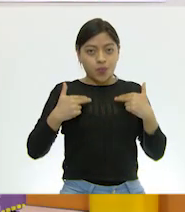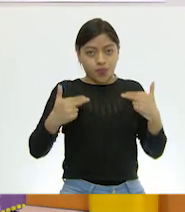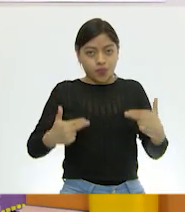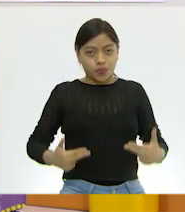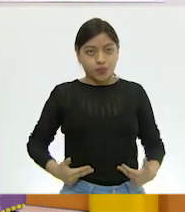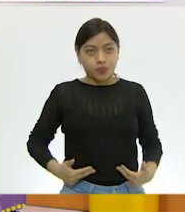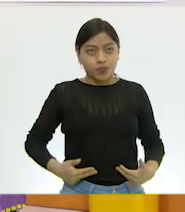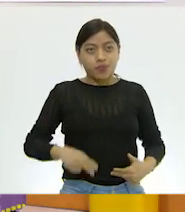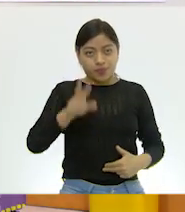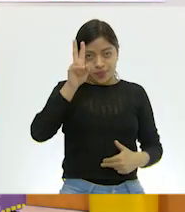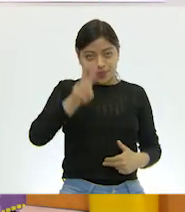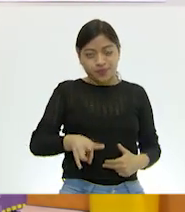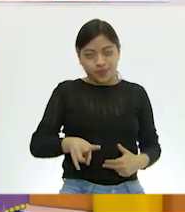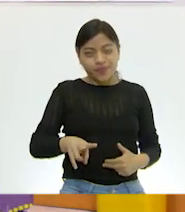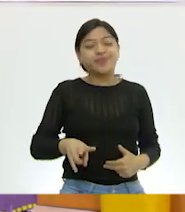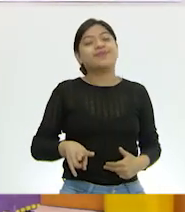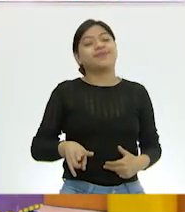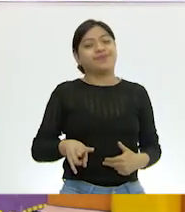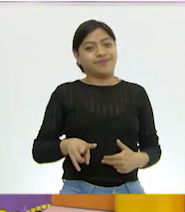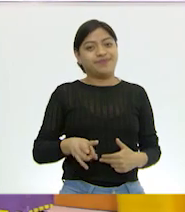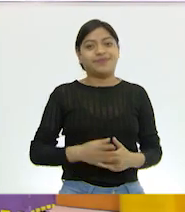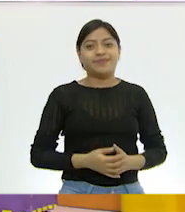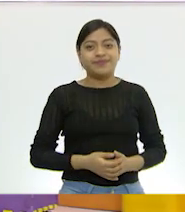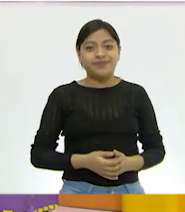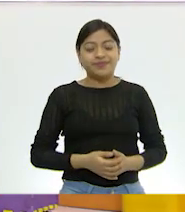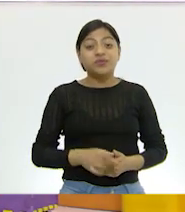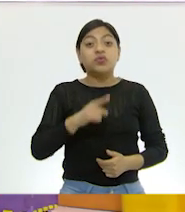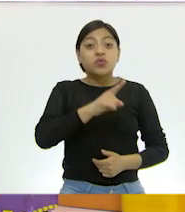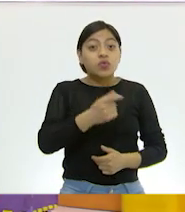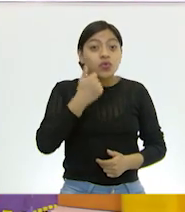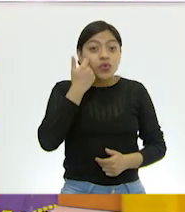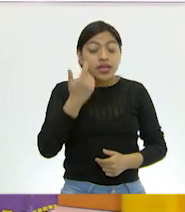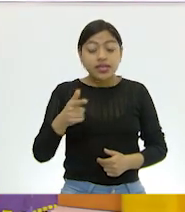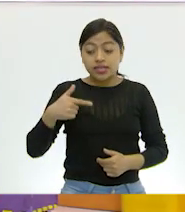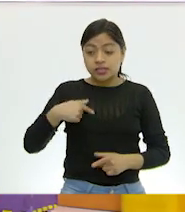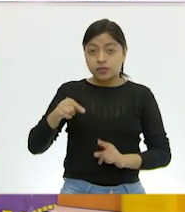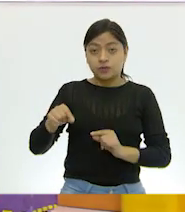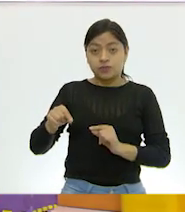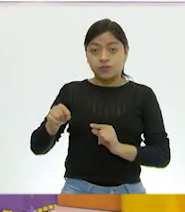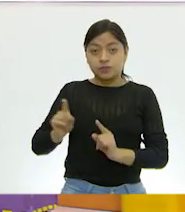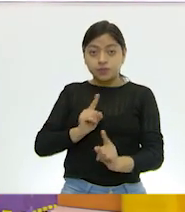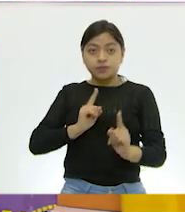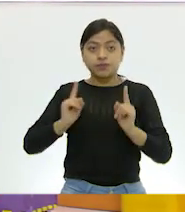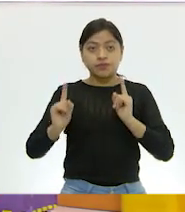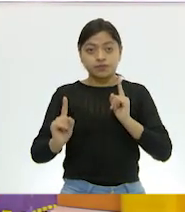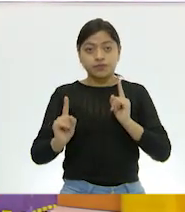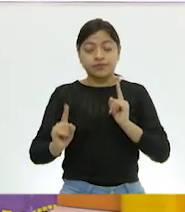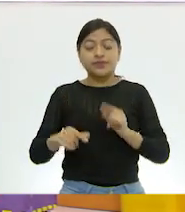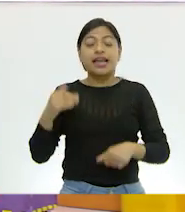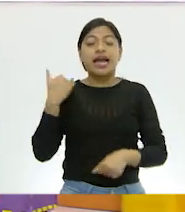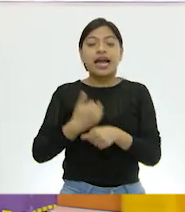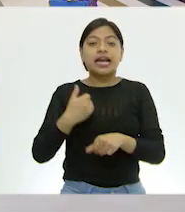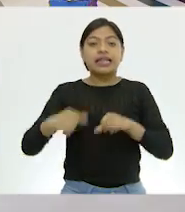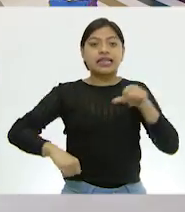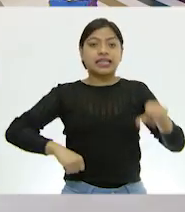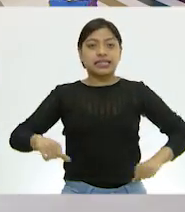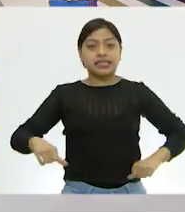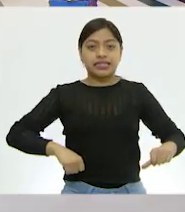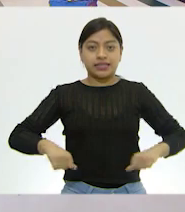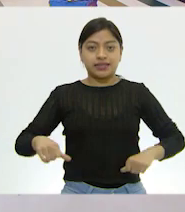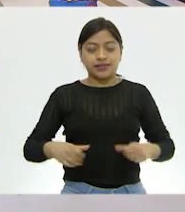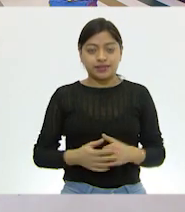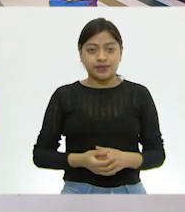¿cierto? Cierto. Muy bien. Entonces, ¿qué te parece si tomas mi lugar? Porque vamos a hacer una actividad, ¿vale? Muy bien.